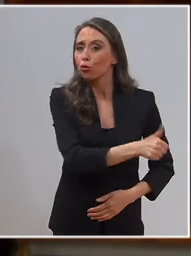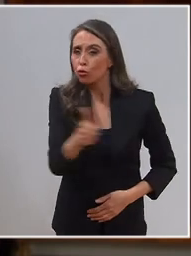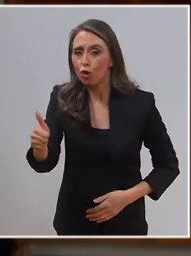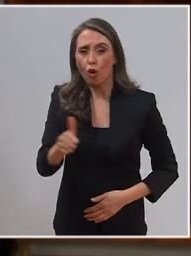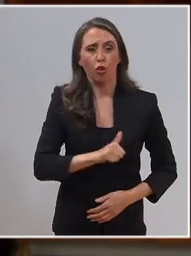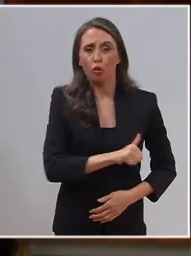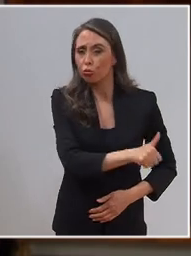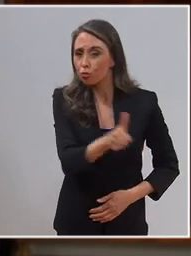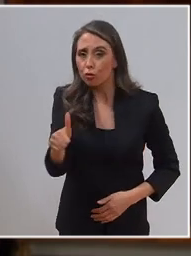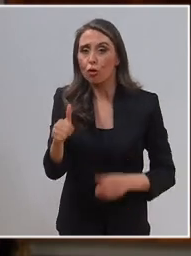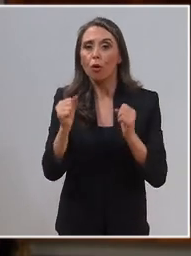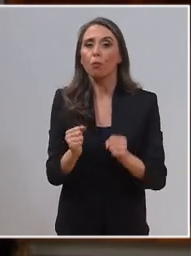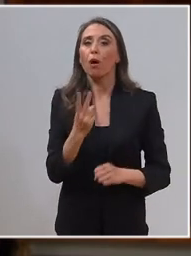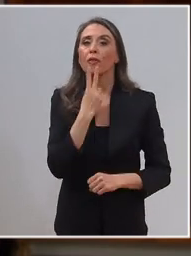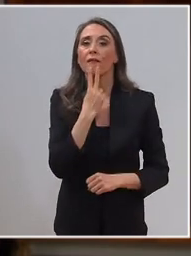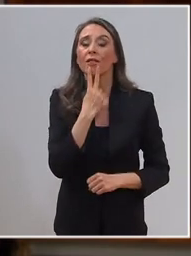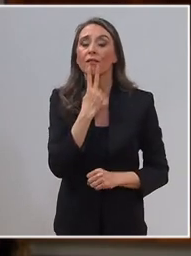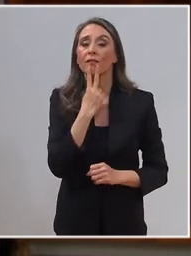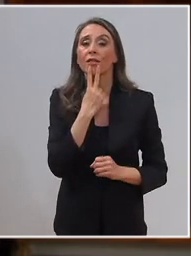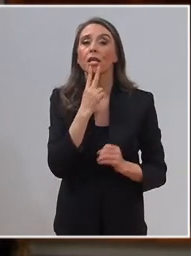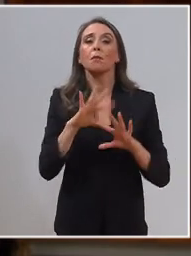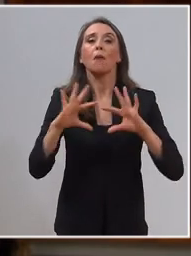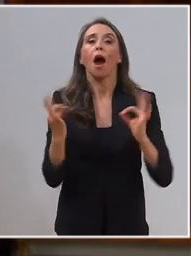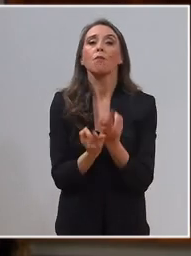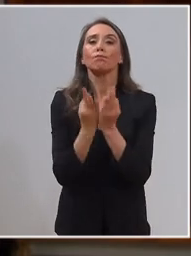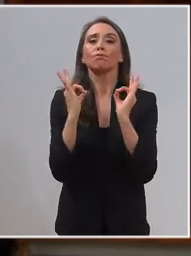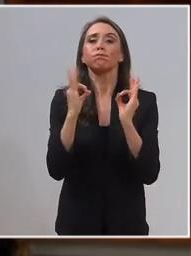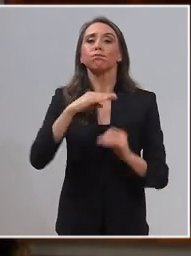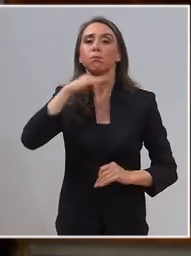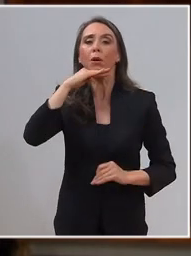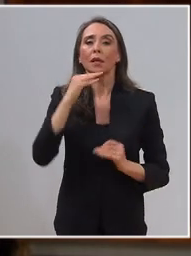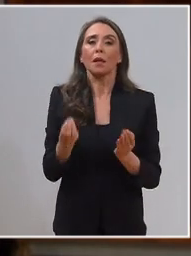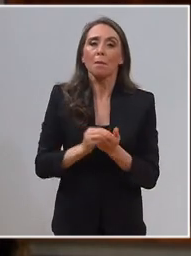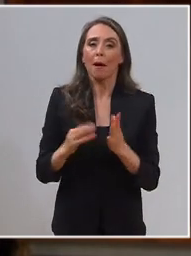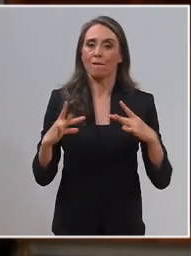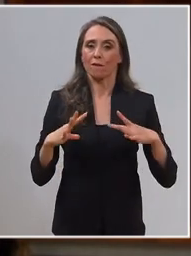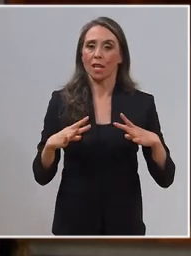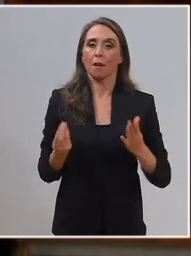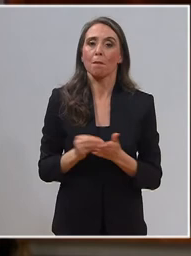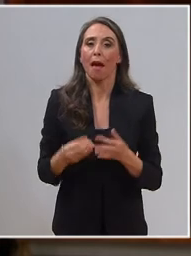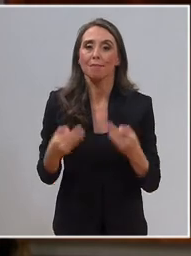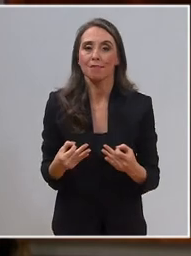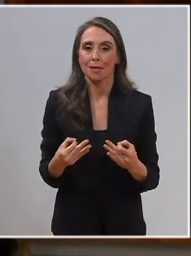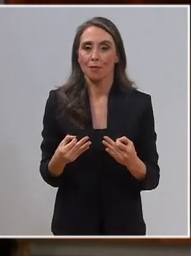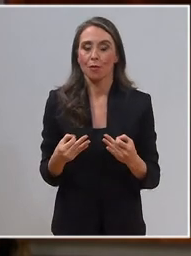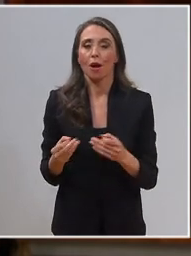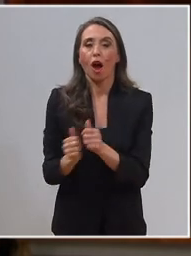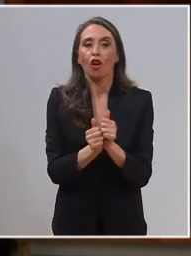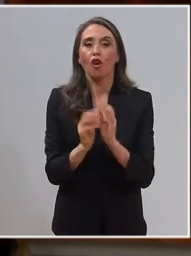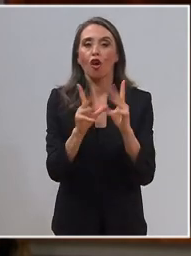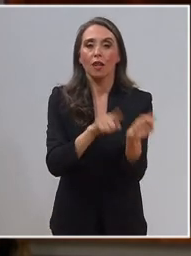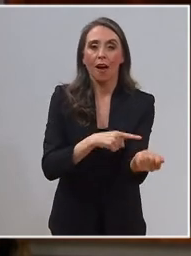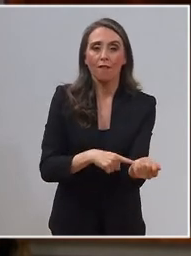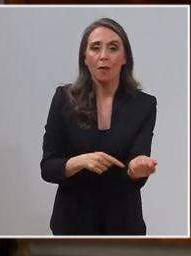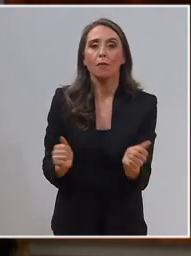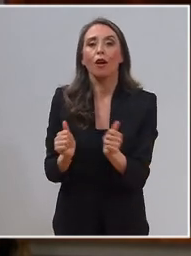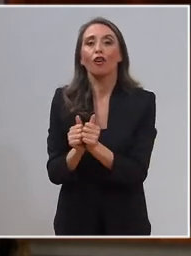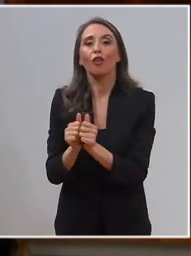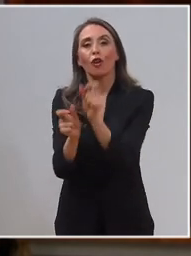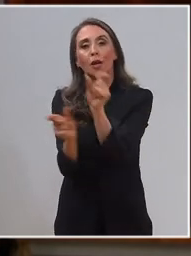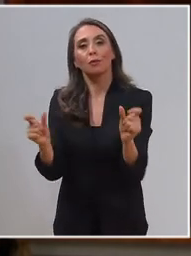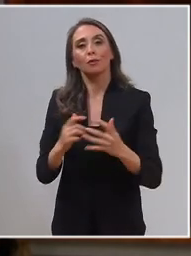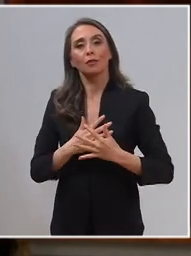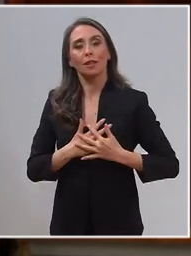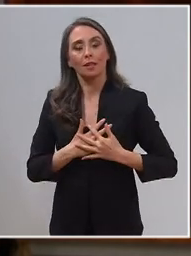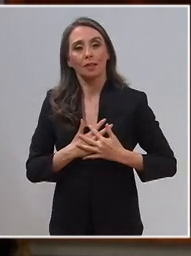todos, podamos vivir una vida más plena, más feliz, más segura junto a nuestras familias y nuestros